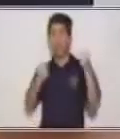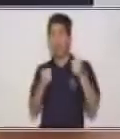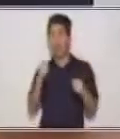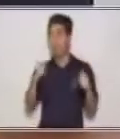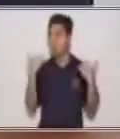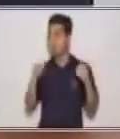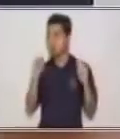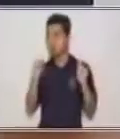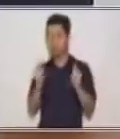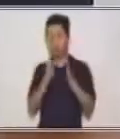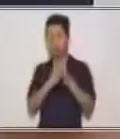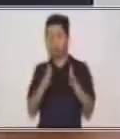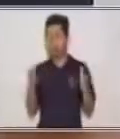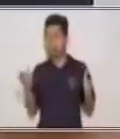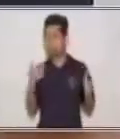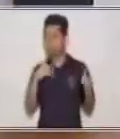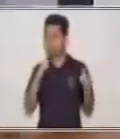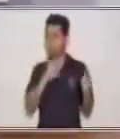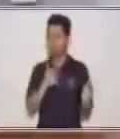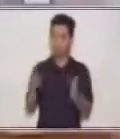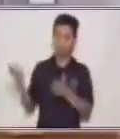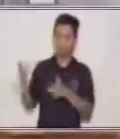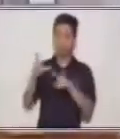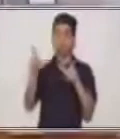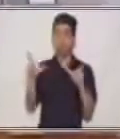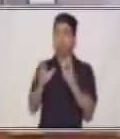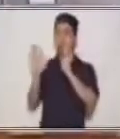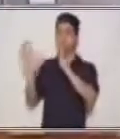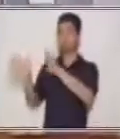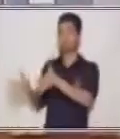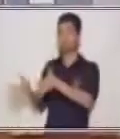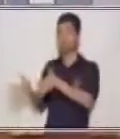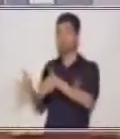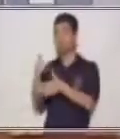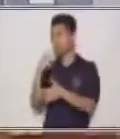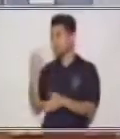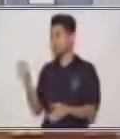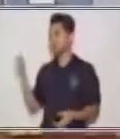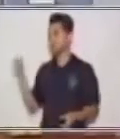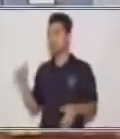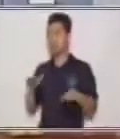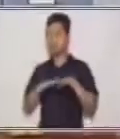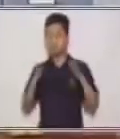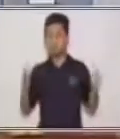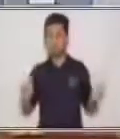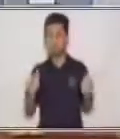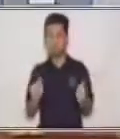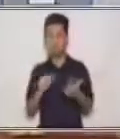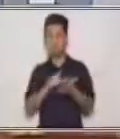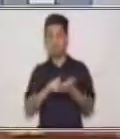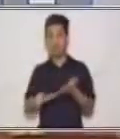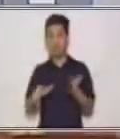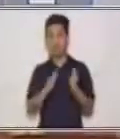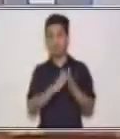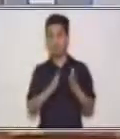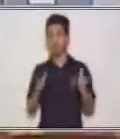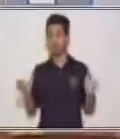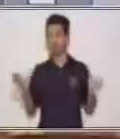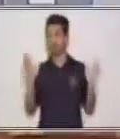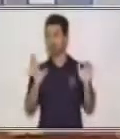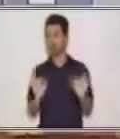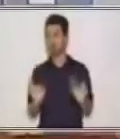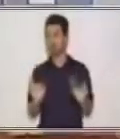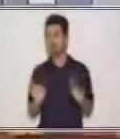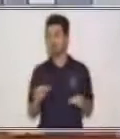Creo que podemos llevar esto a un lugar especial. Y te das cuenta, la mesa ha quedado limpia y ordenada. Ya no